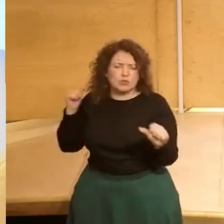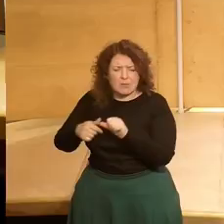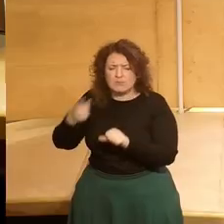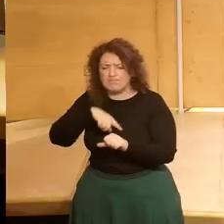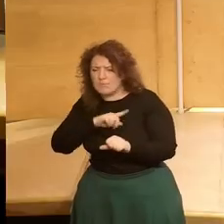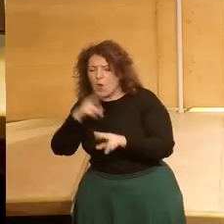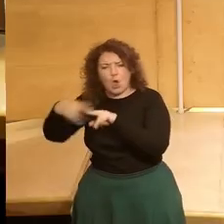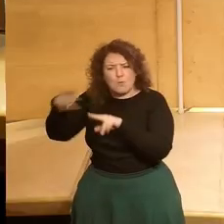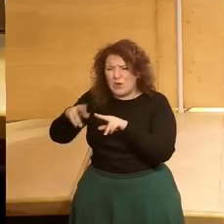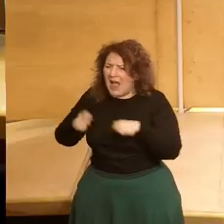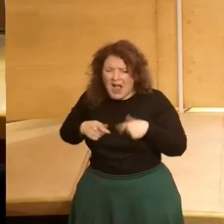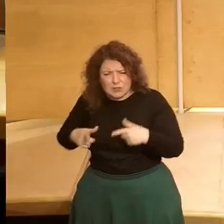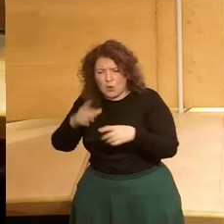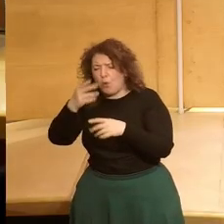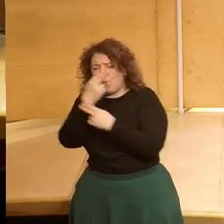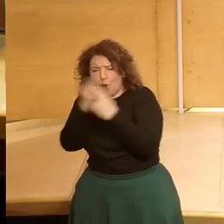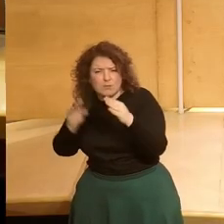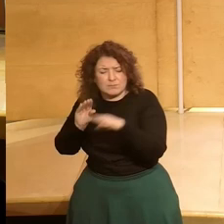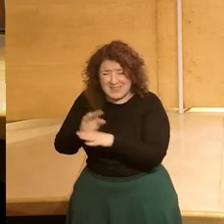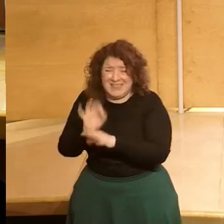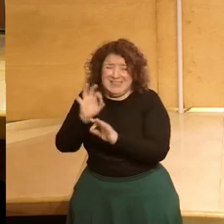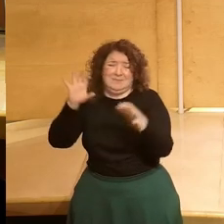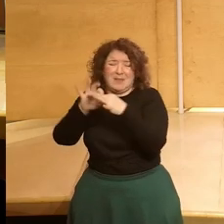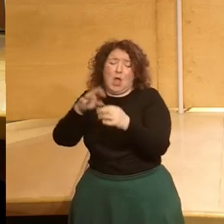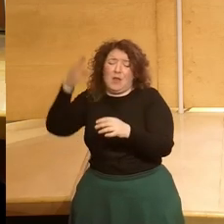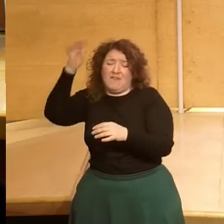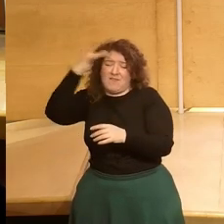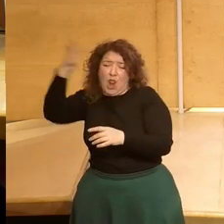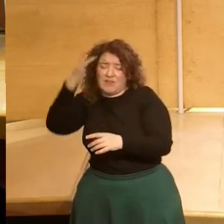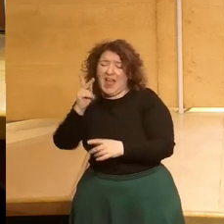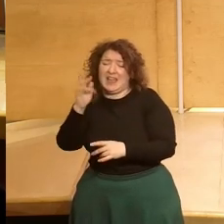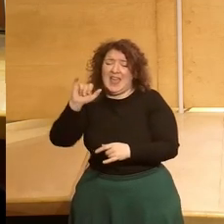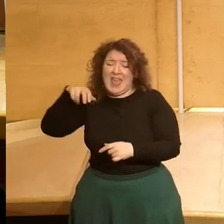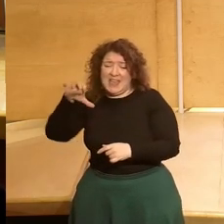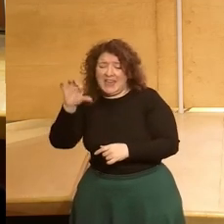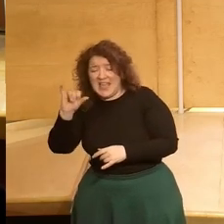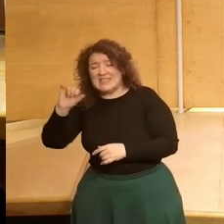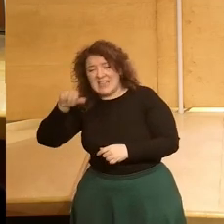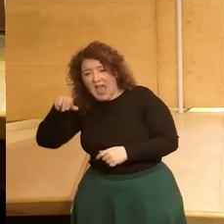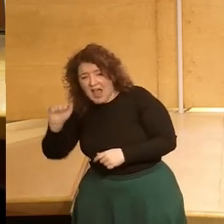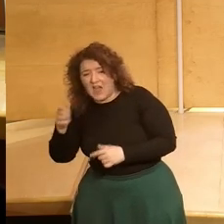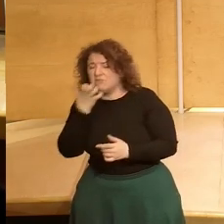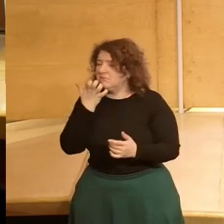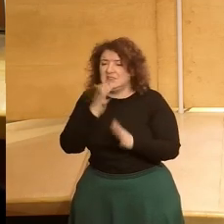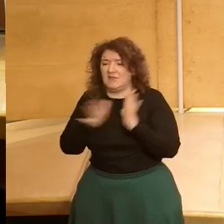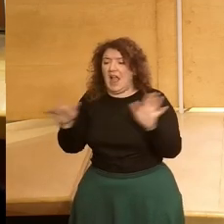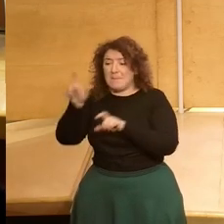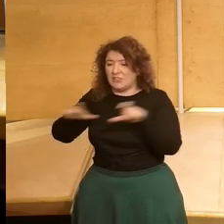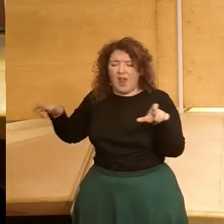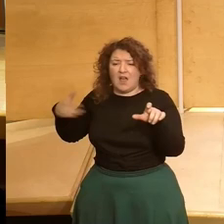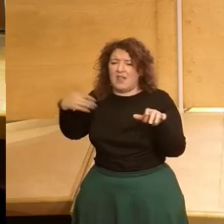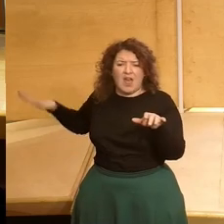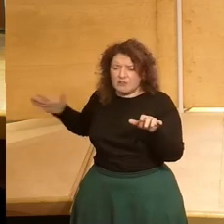políticas de gasto público unas políticas keynesianas que permitieran crear una recuperación que no dejar atrás a nadie pues es